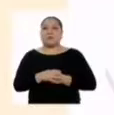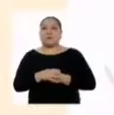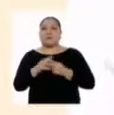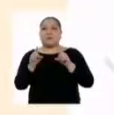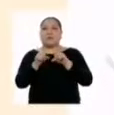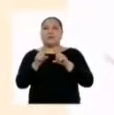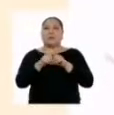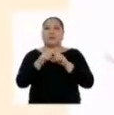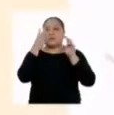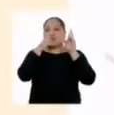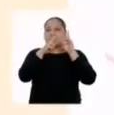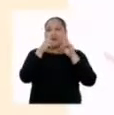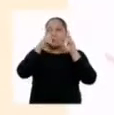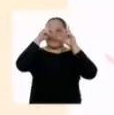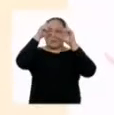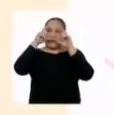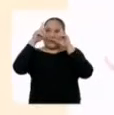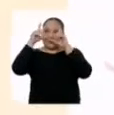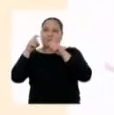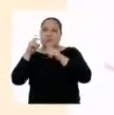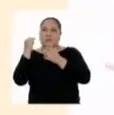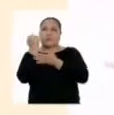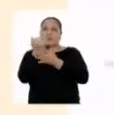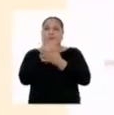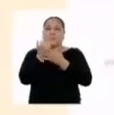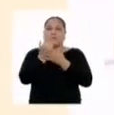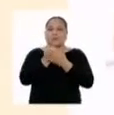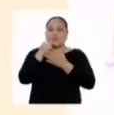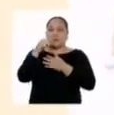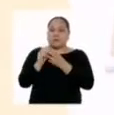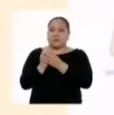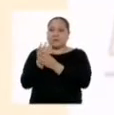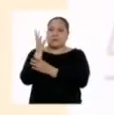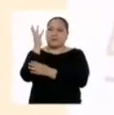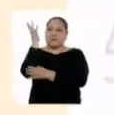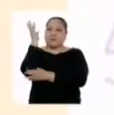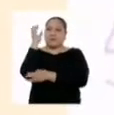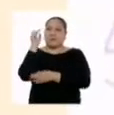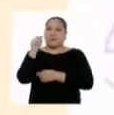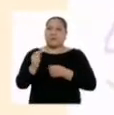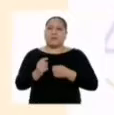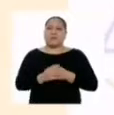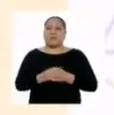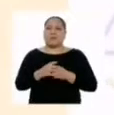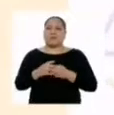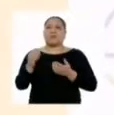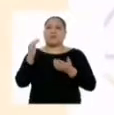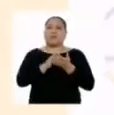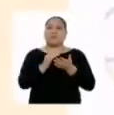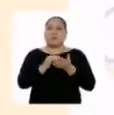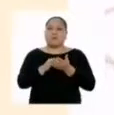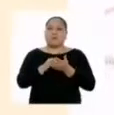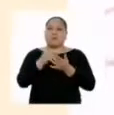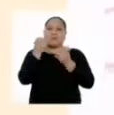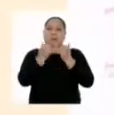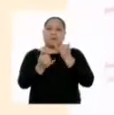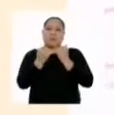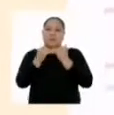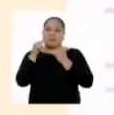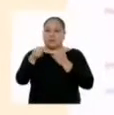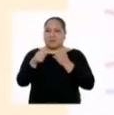También es conveniente tomar una foto o realizar un dibujo de la planta al iniciar el experimento y repetirlo al final.